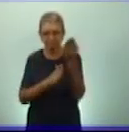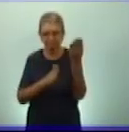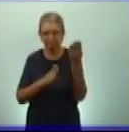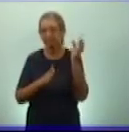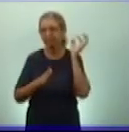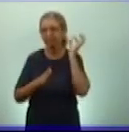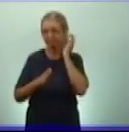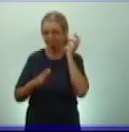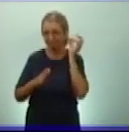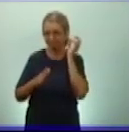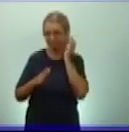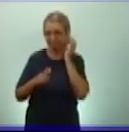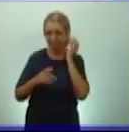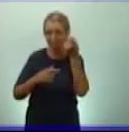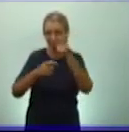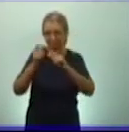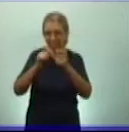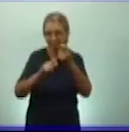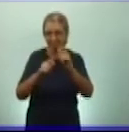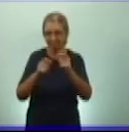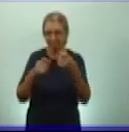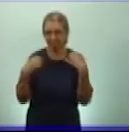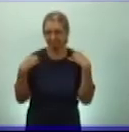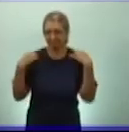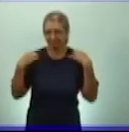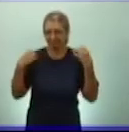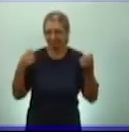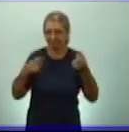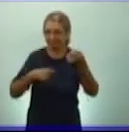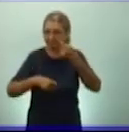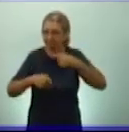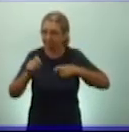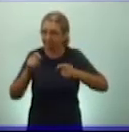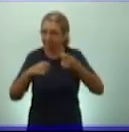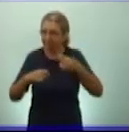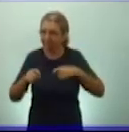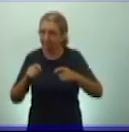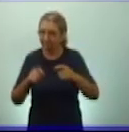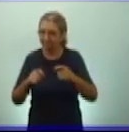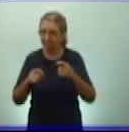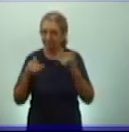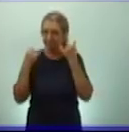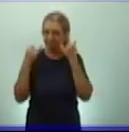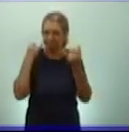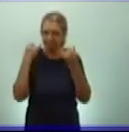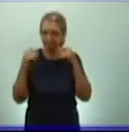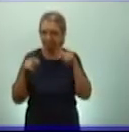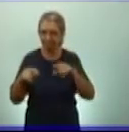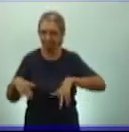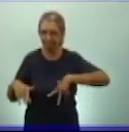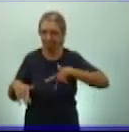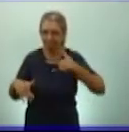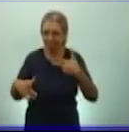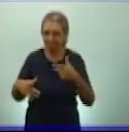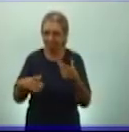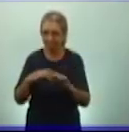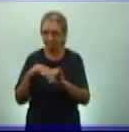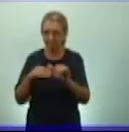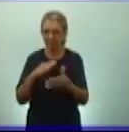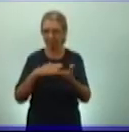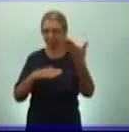mujeres, sobre todo en el tejido de hilo. Y también el comercio es otro de los elementos que identifica esta civilización, igual que las anteriores.